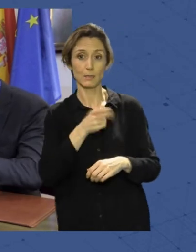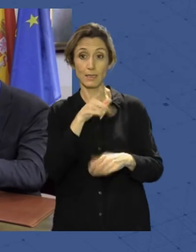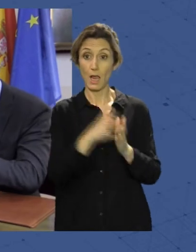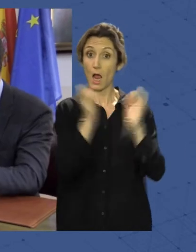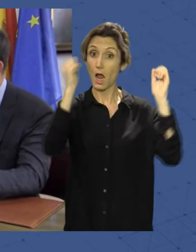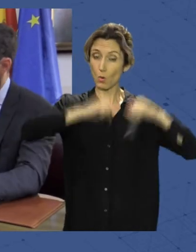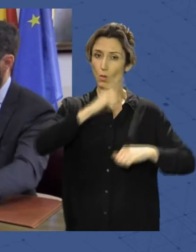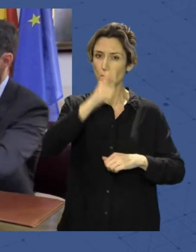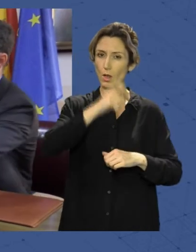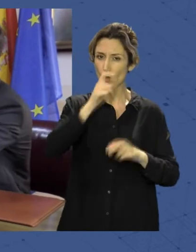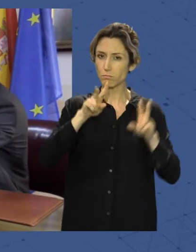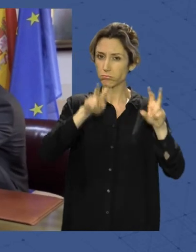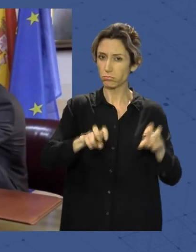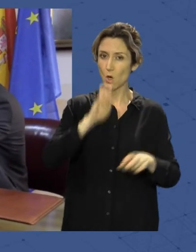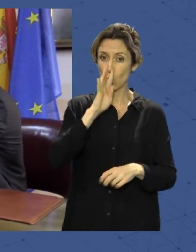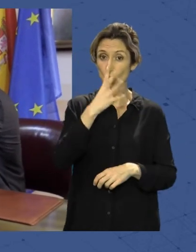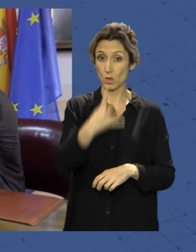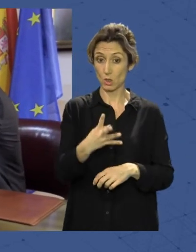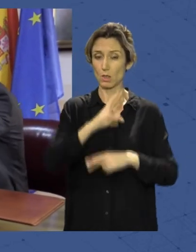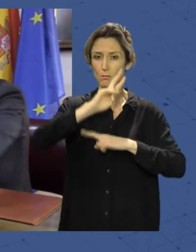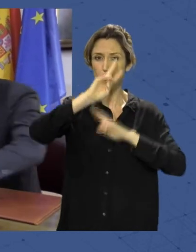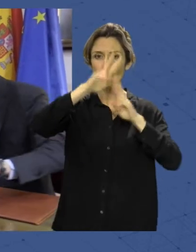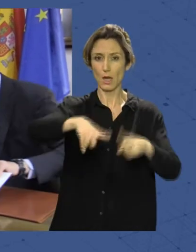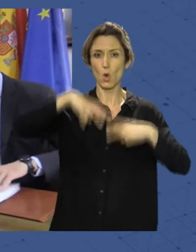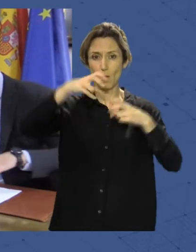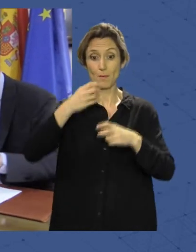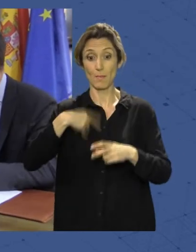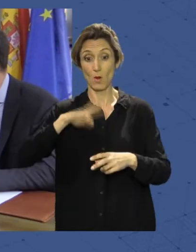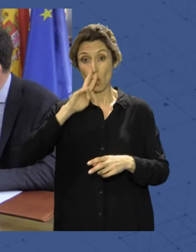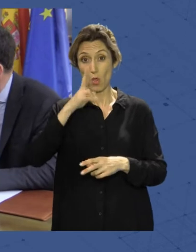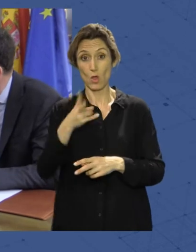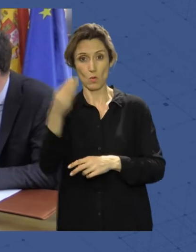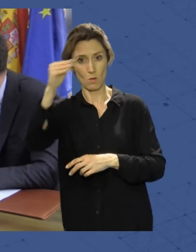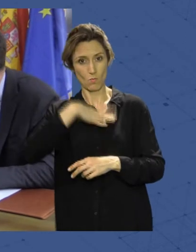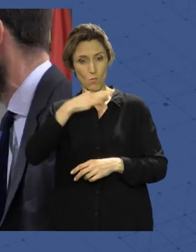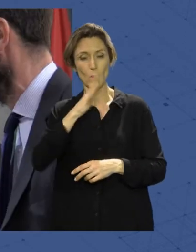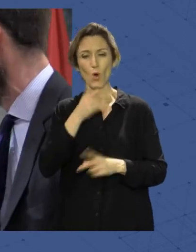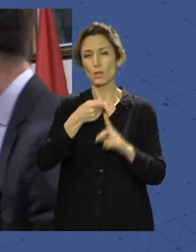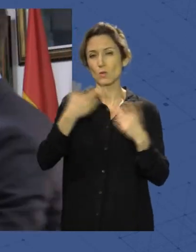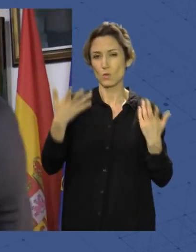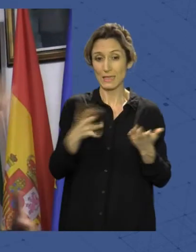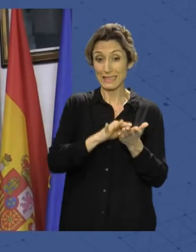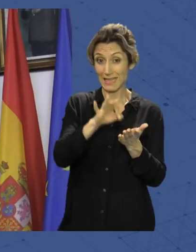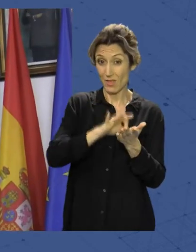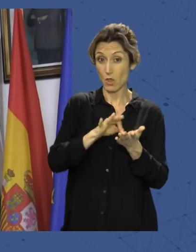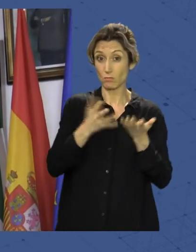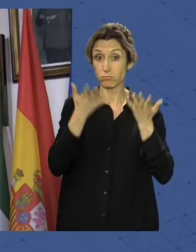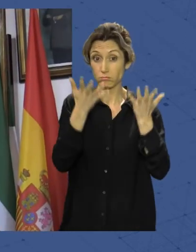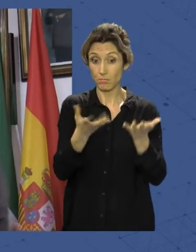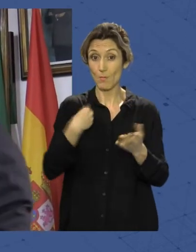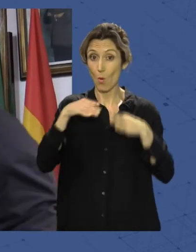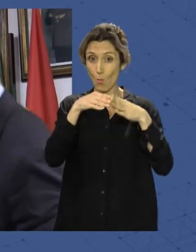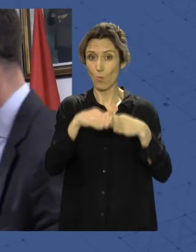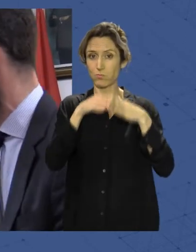tendrá una duración inicial de cuatro años renovables en periodos de dos años más y lo que pretende es que los servicios que necesita el puerto de